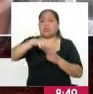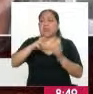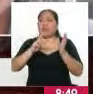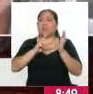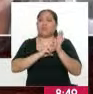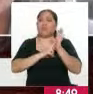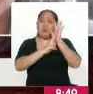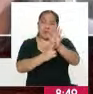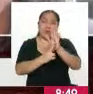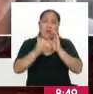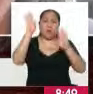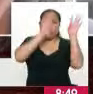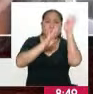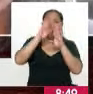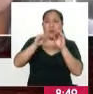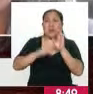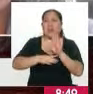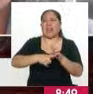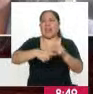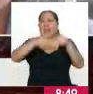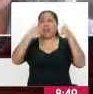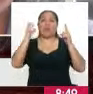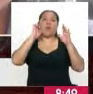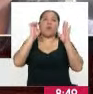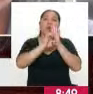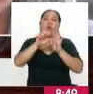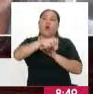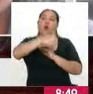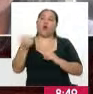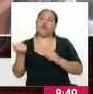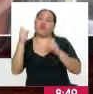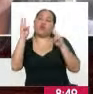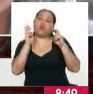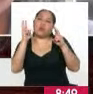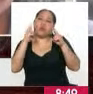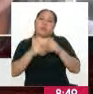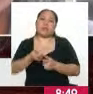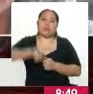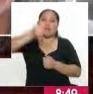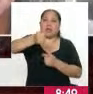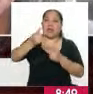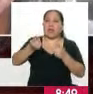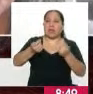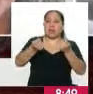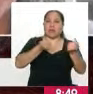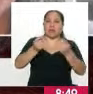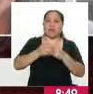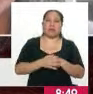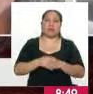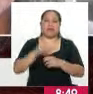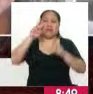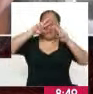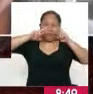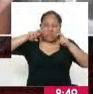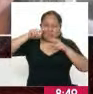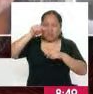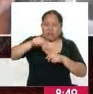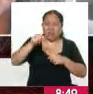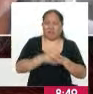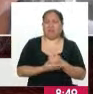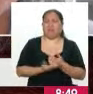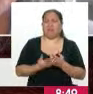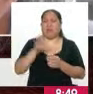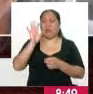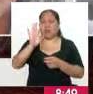preocupación mucho mayor, por ejemplo, frente a otros casos de gobernadores electos, que tienen pues cuestionamientos muchísimo